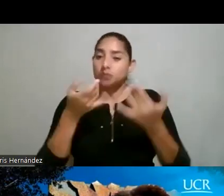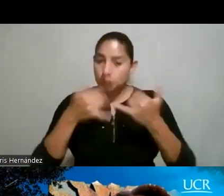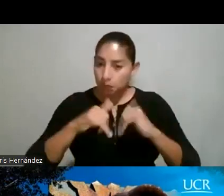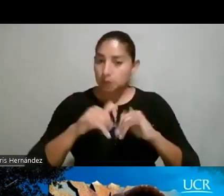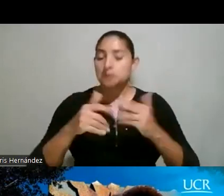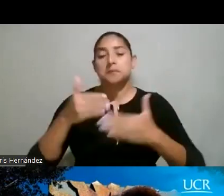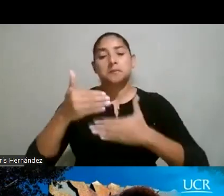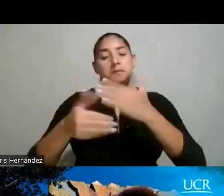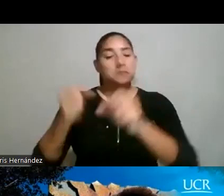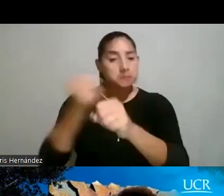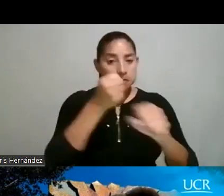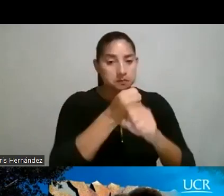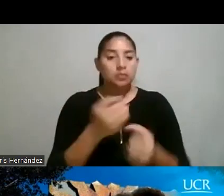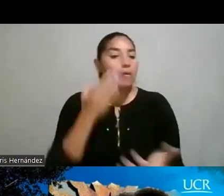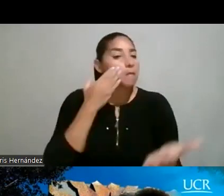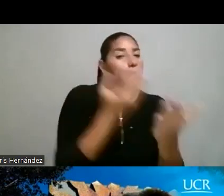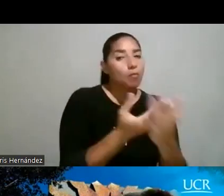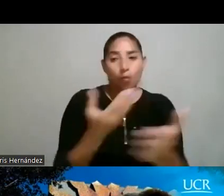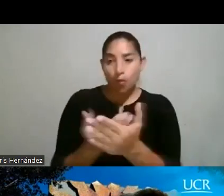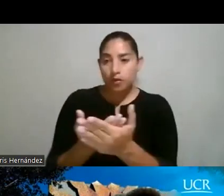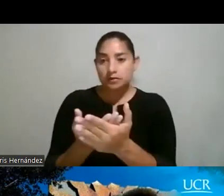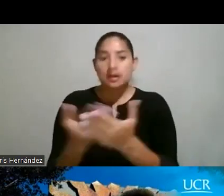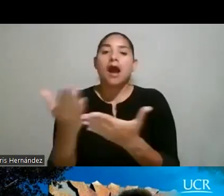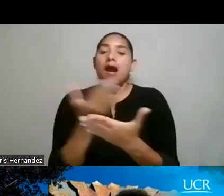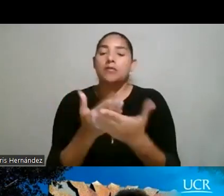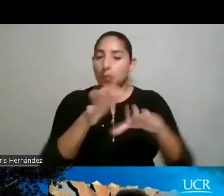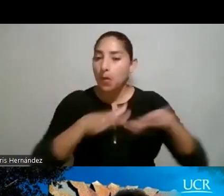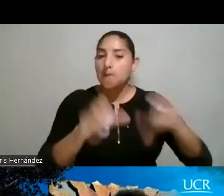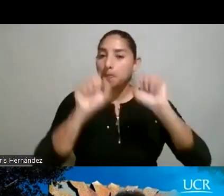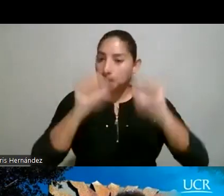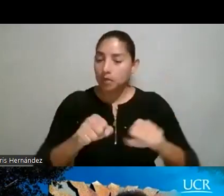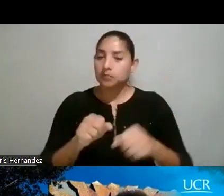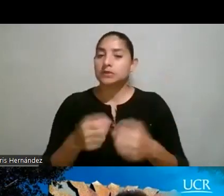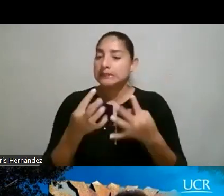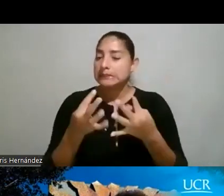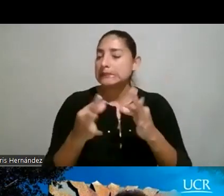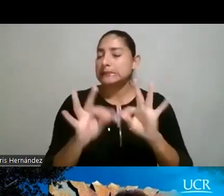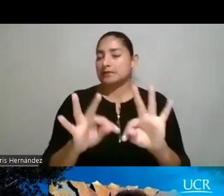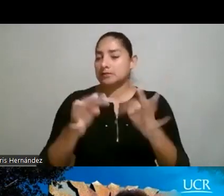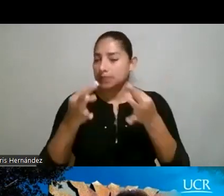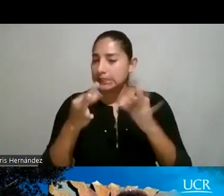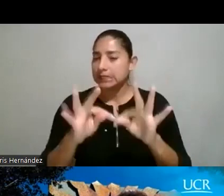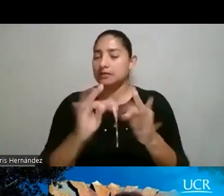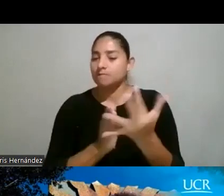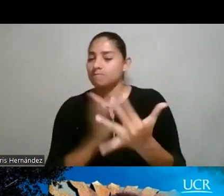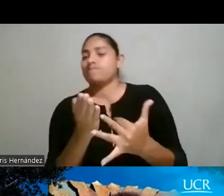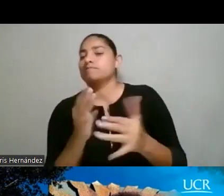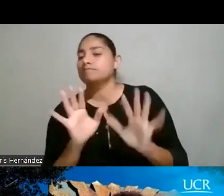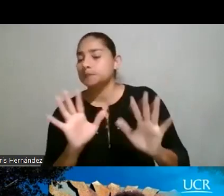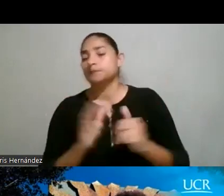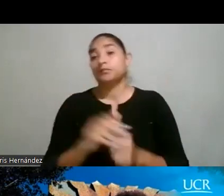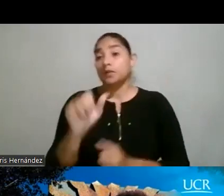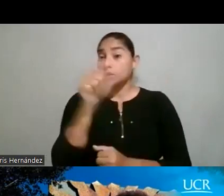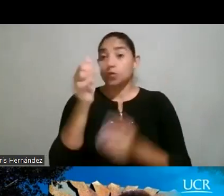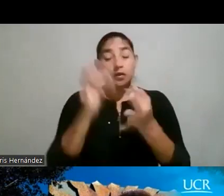trabajando en alguna propuesta y, pues, vimos algunas áreas en las que podíamos intentar actuar. Y la otra muy